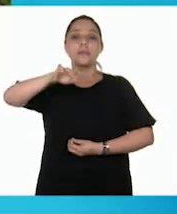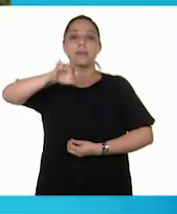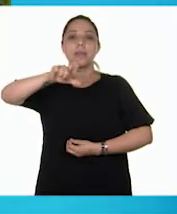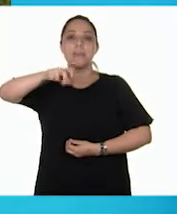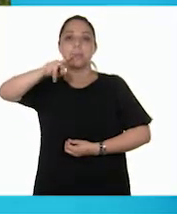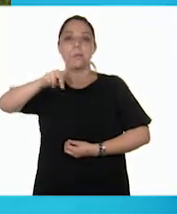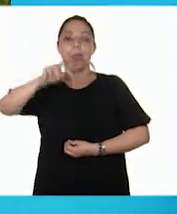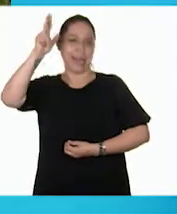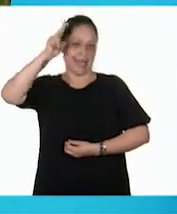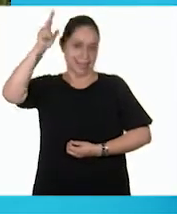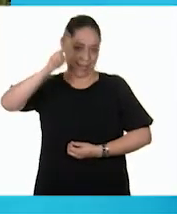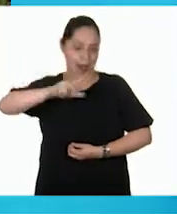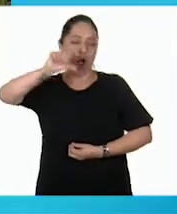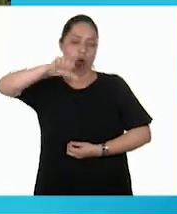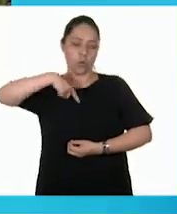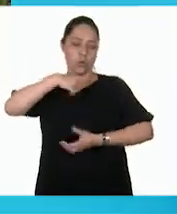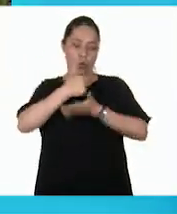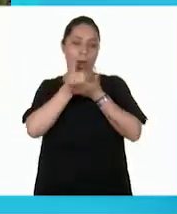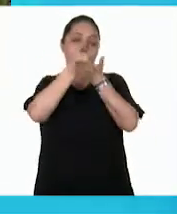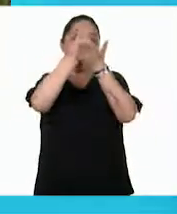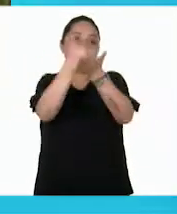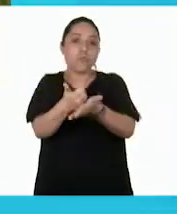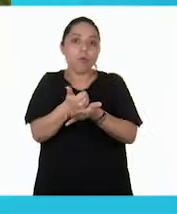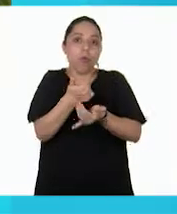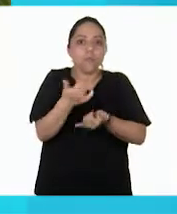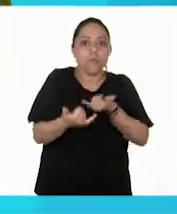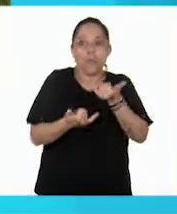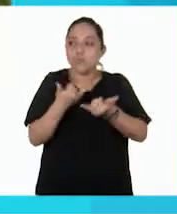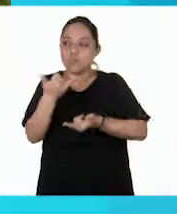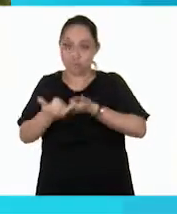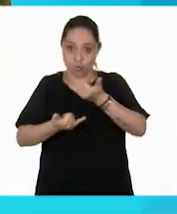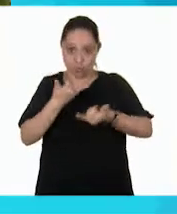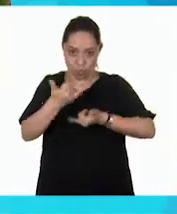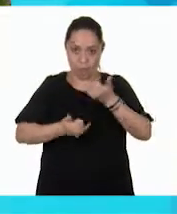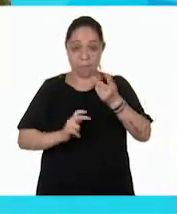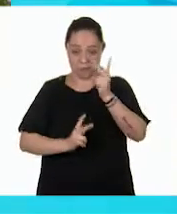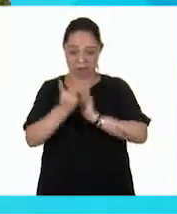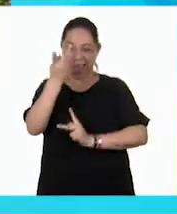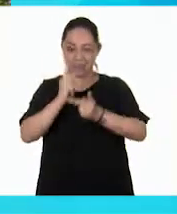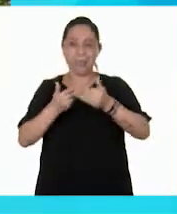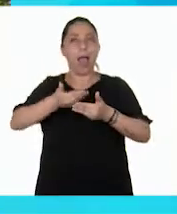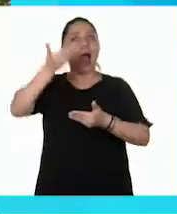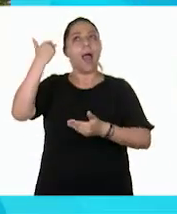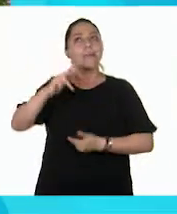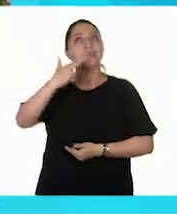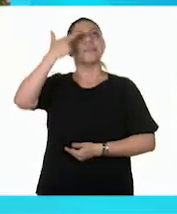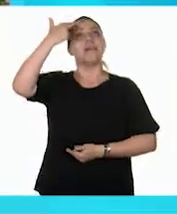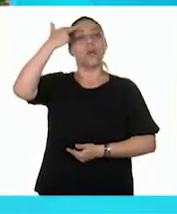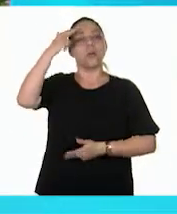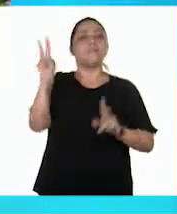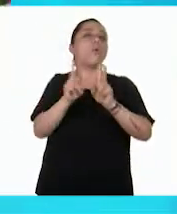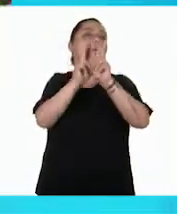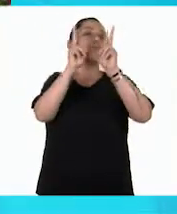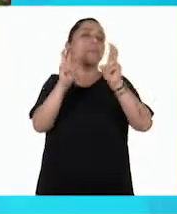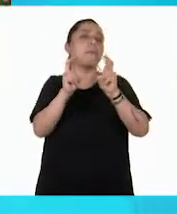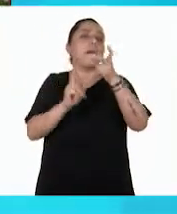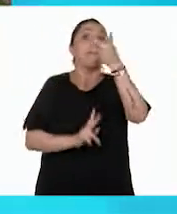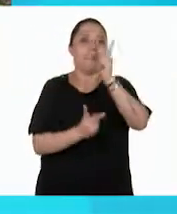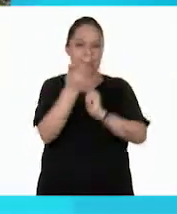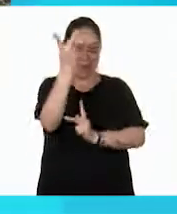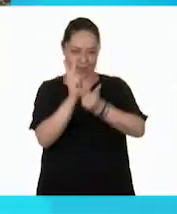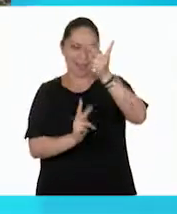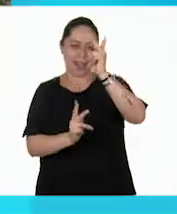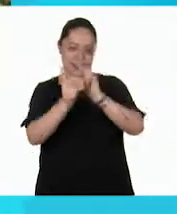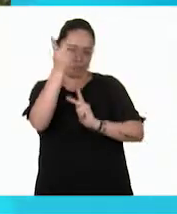Y hoy les quiero ayudar con el juego de carrera de plantas. Recordemos que en clases pasadas vimos el tema de las plantas